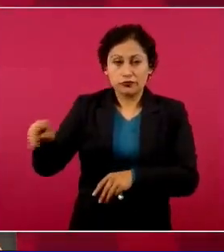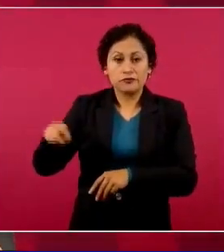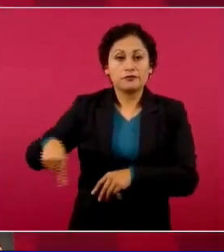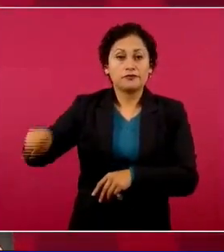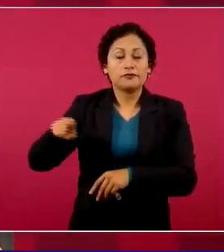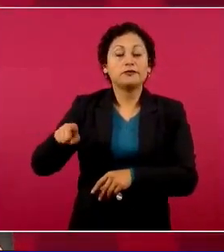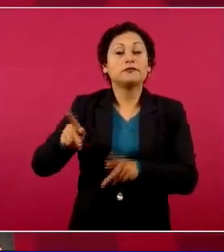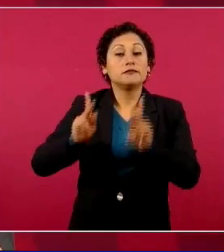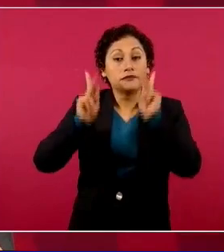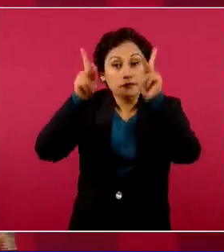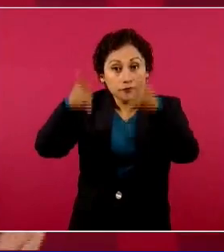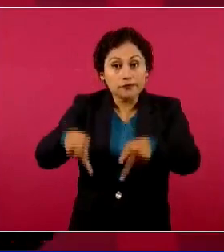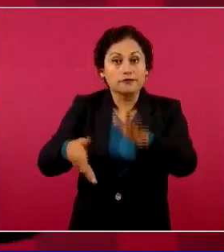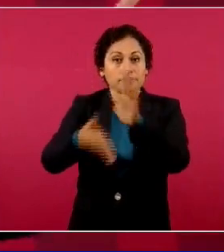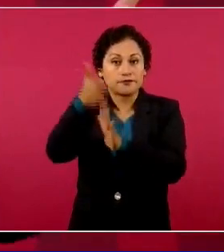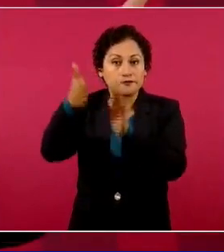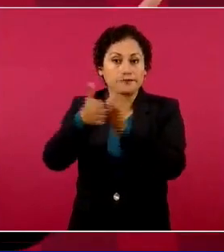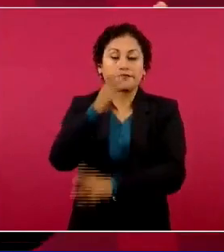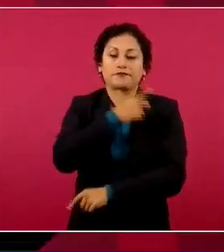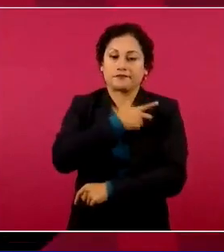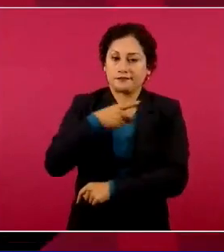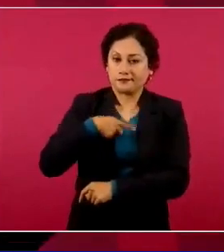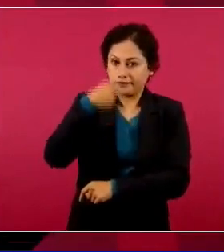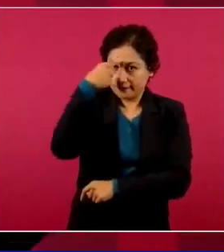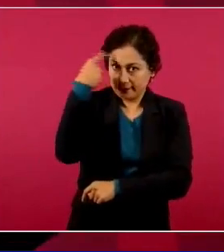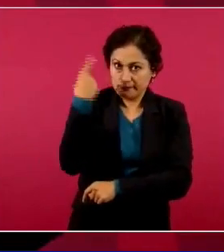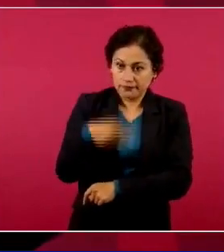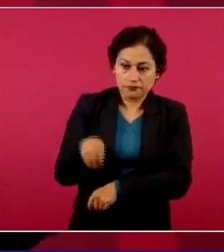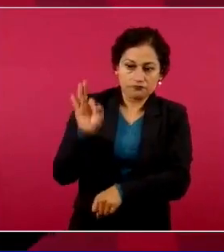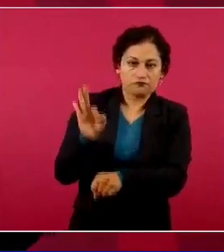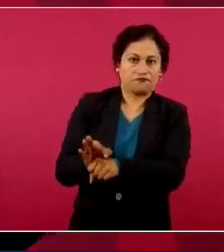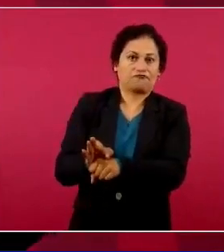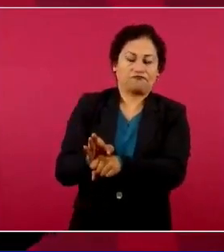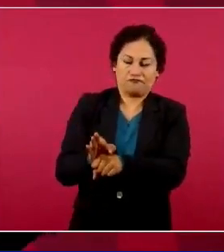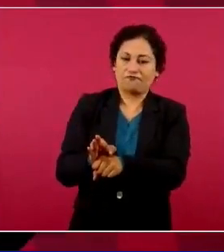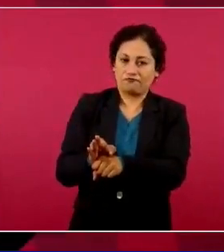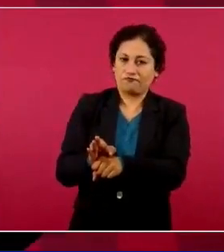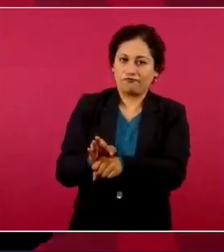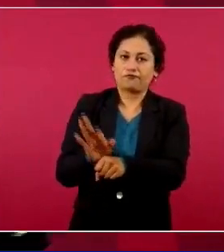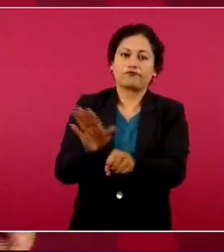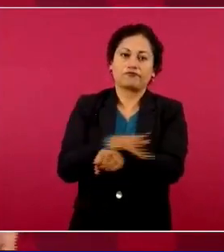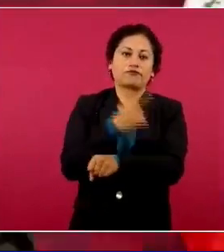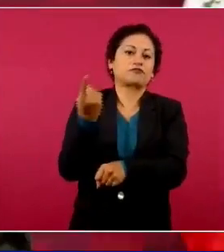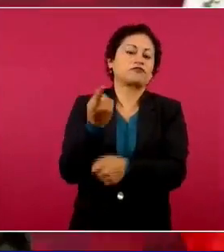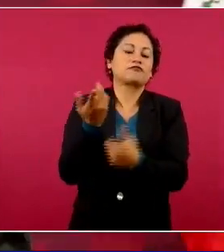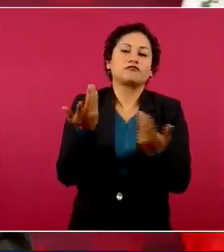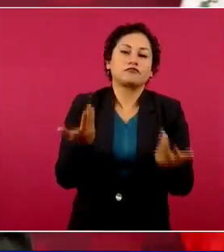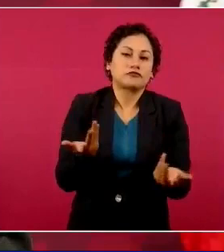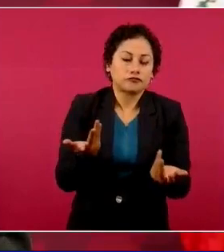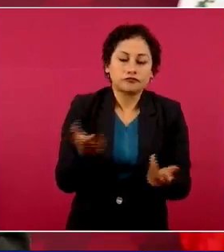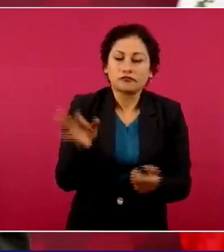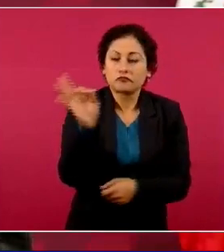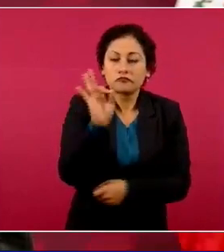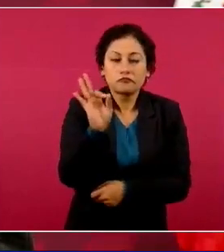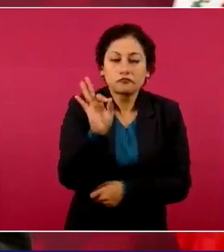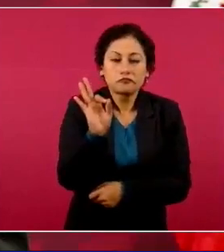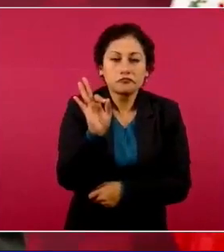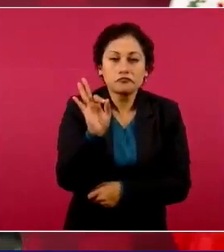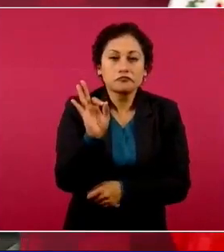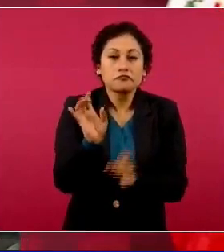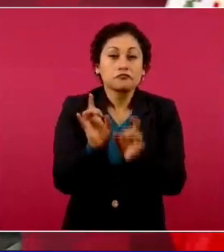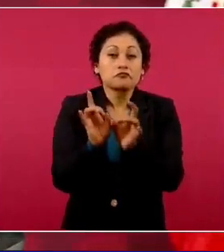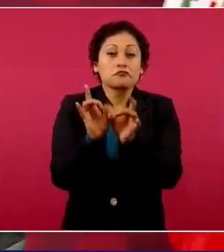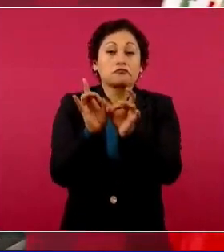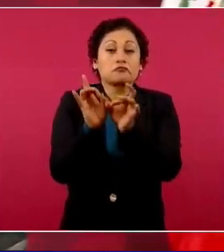hasta por cuestiones de seguridad, porque si pasa algo en la